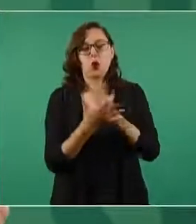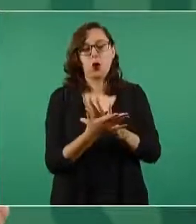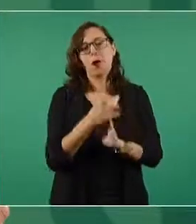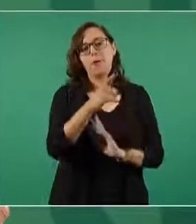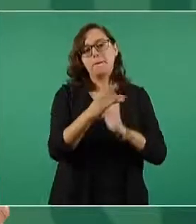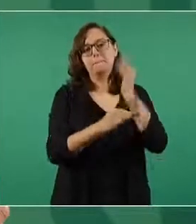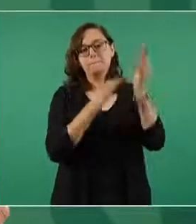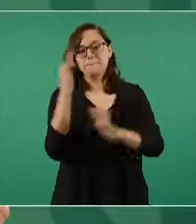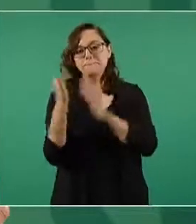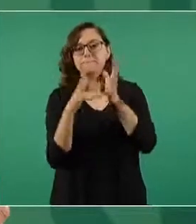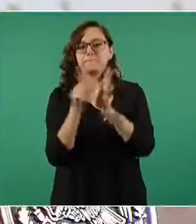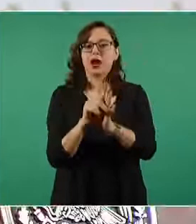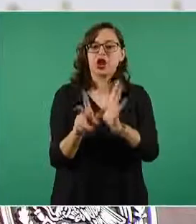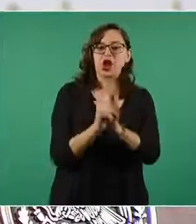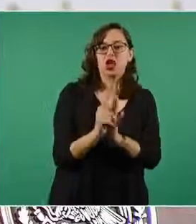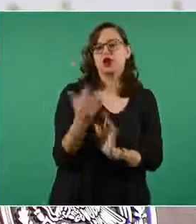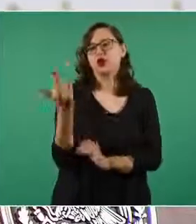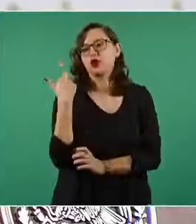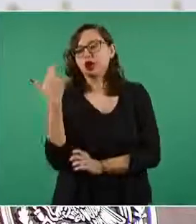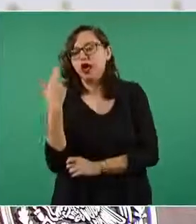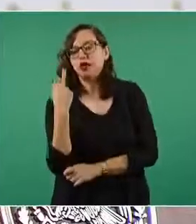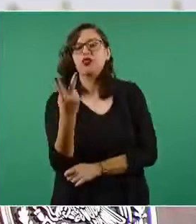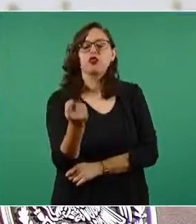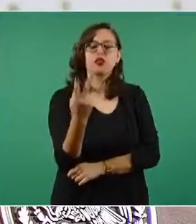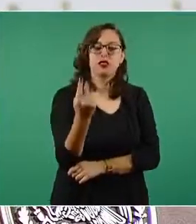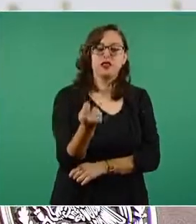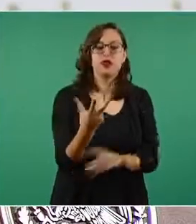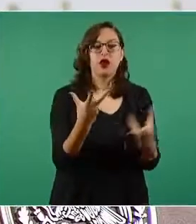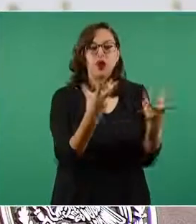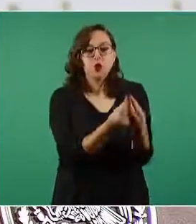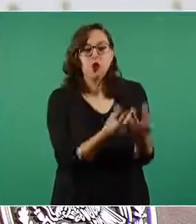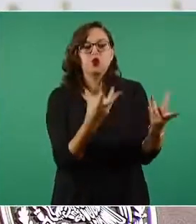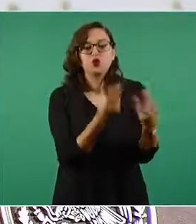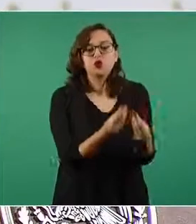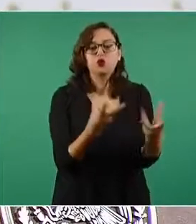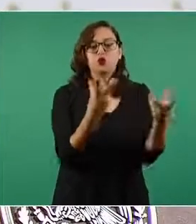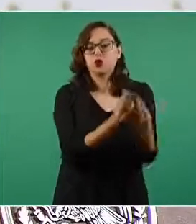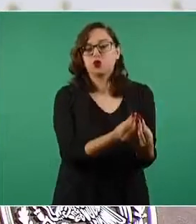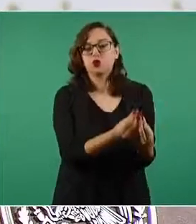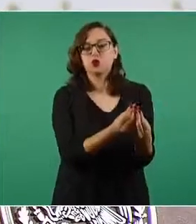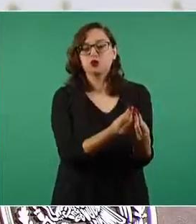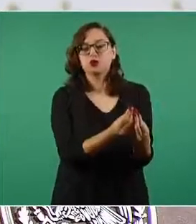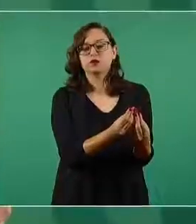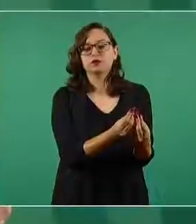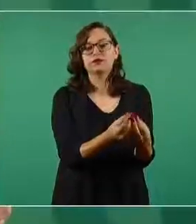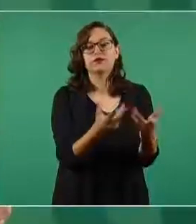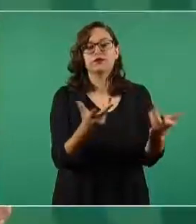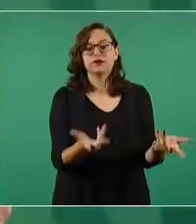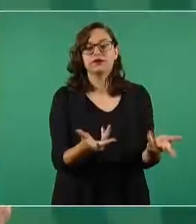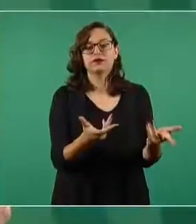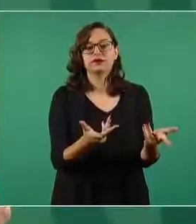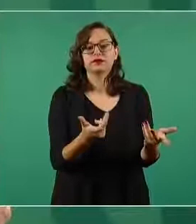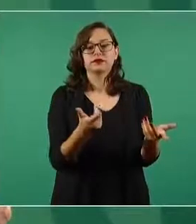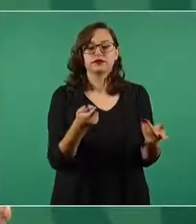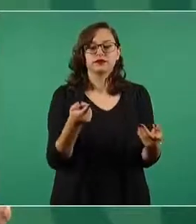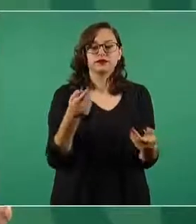que se dedicaban a obedecer